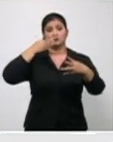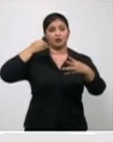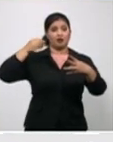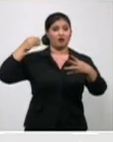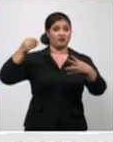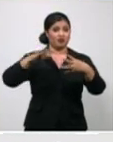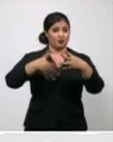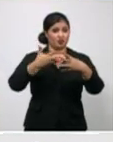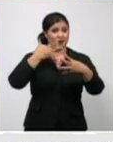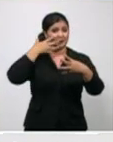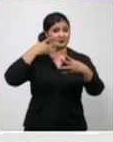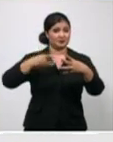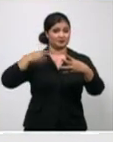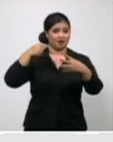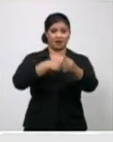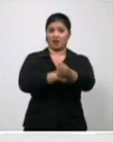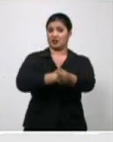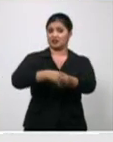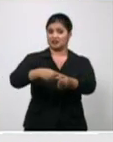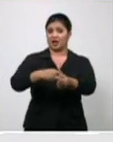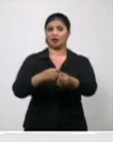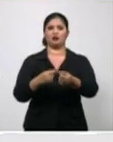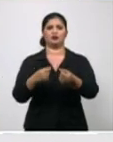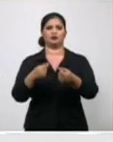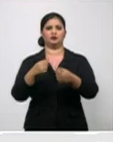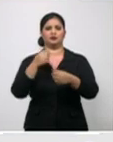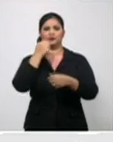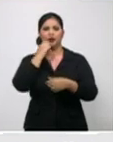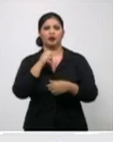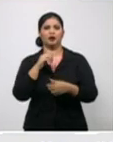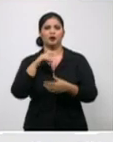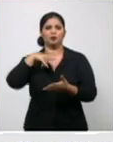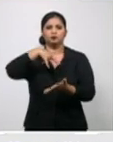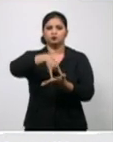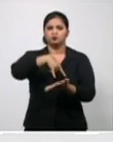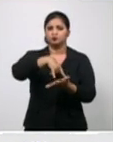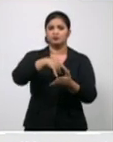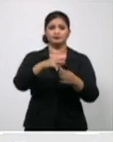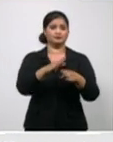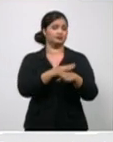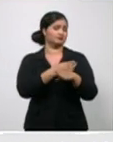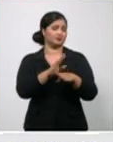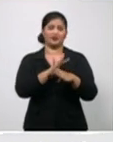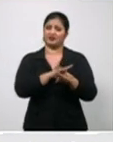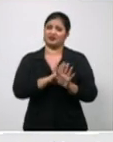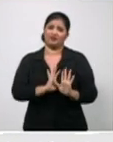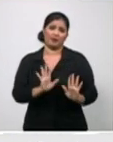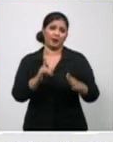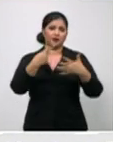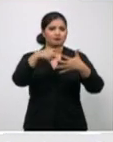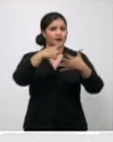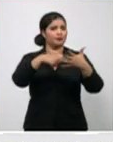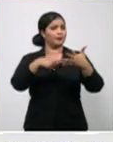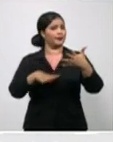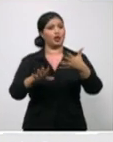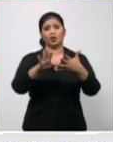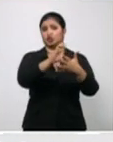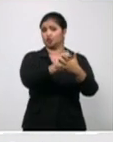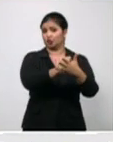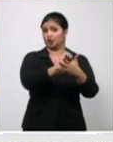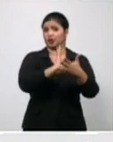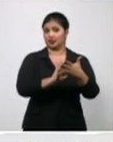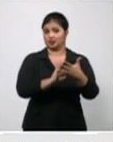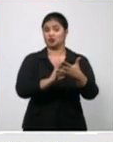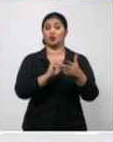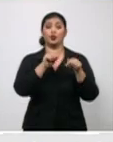O sea, se reunían un grupo de factores muy poco favorables. Que el día 4 de